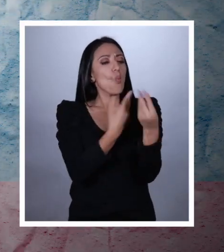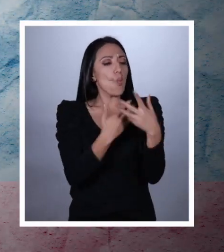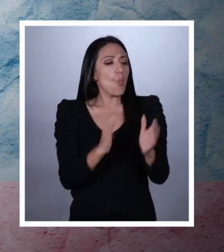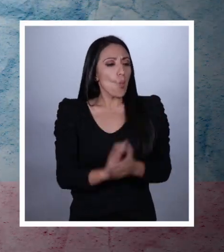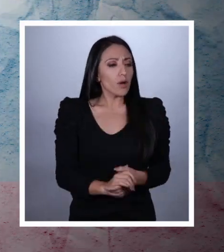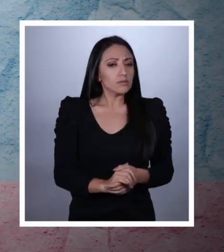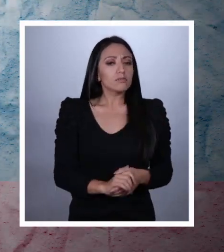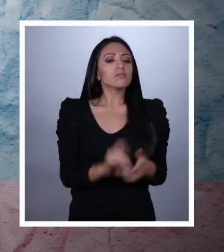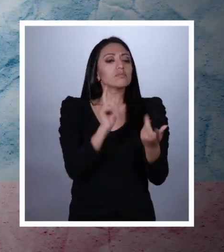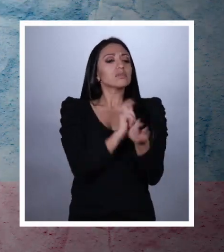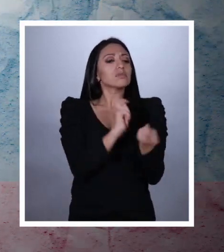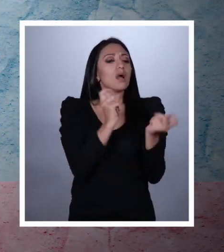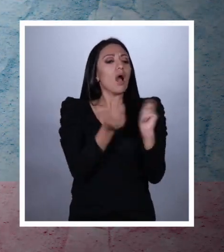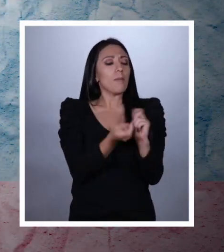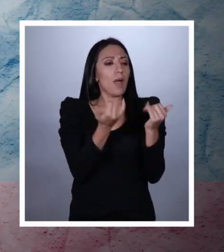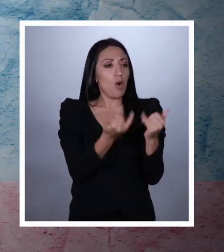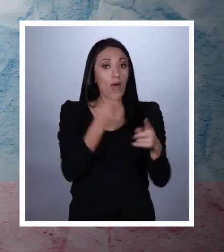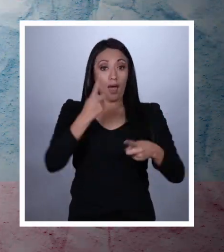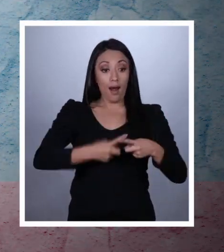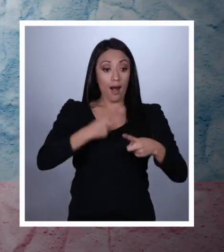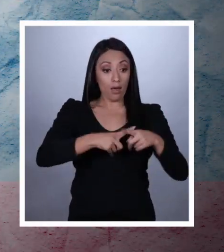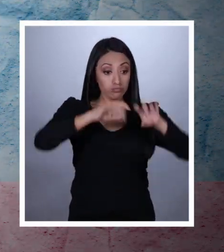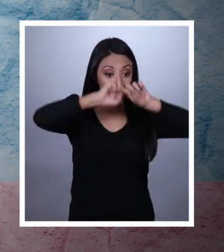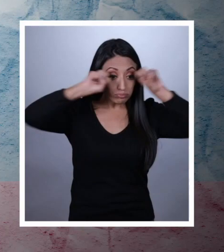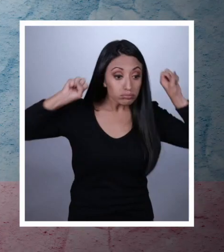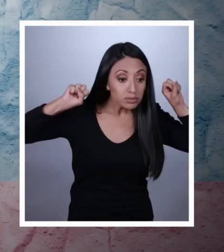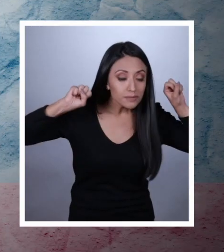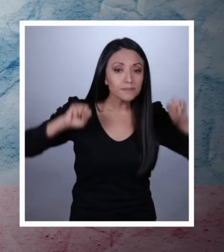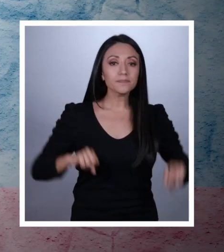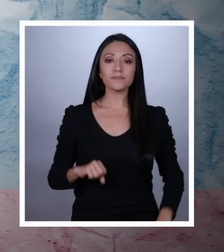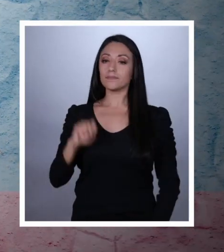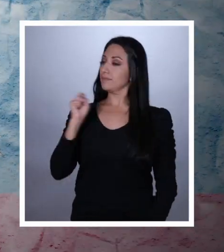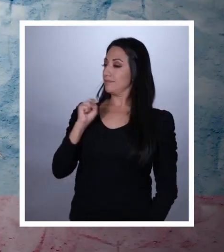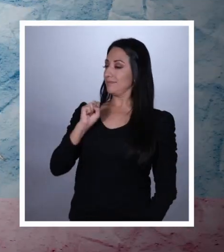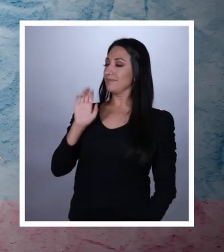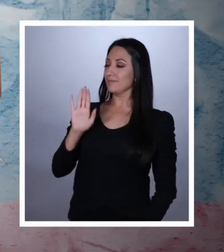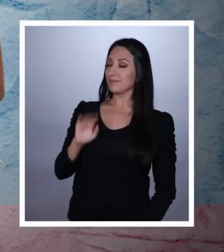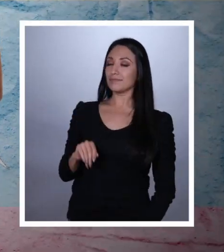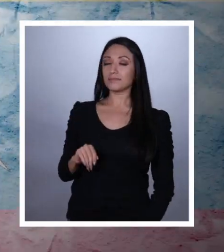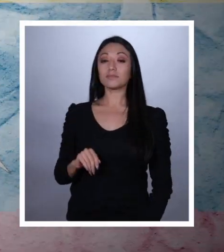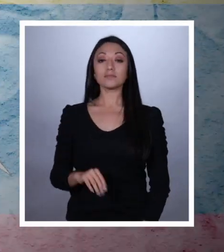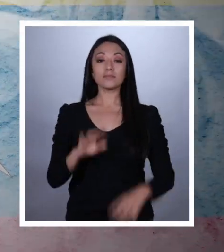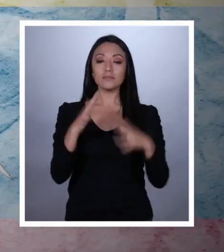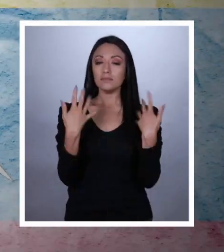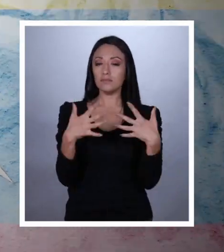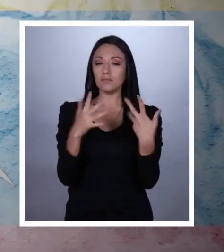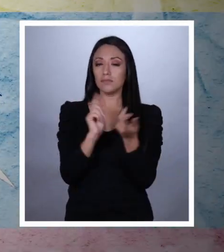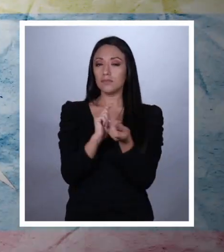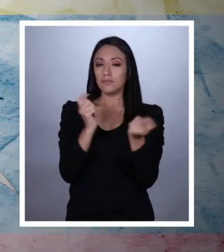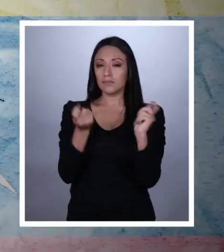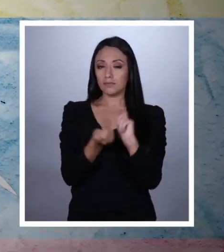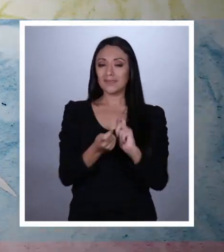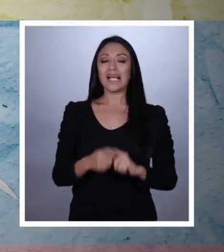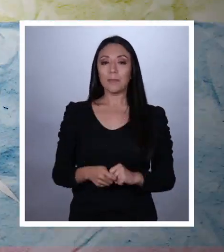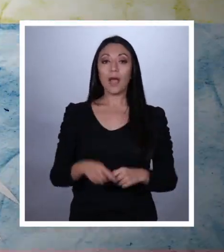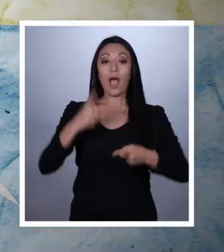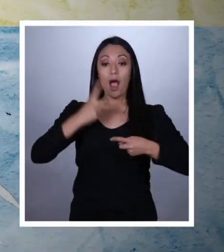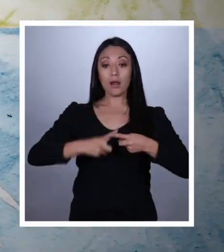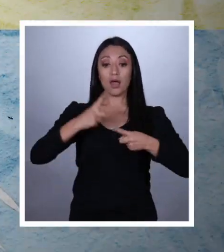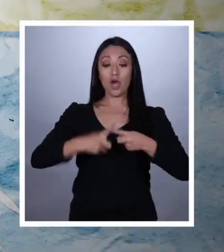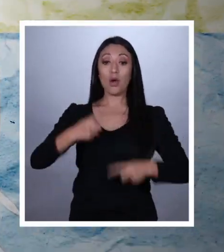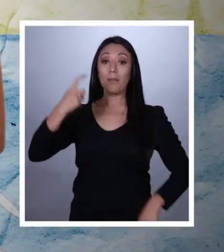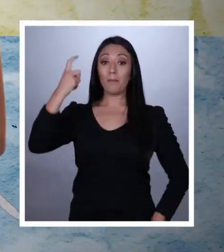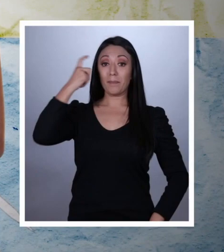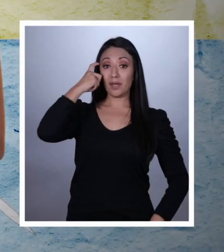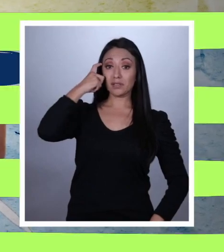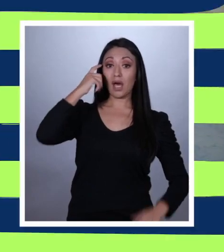cuéntenos. ¿Cómo ha cambiado desde que los griegos la descubrieron? Claro. Pues un montón. Los griegos creían